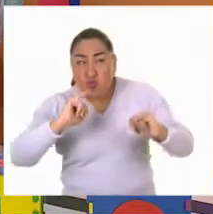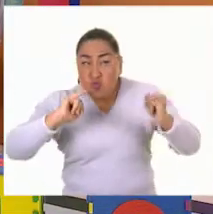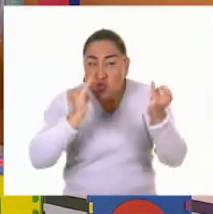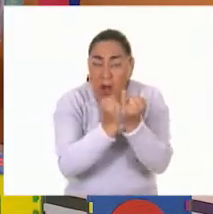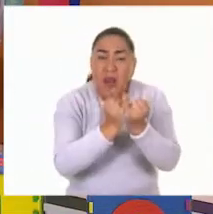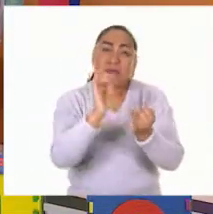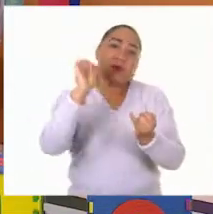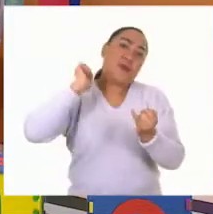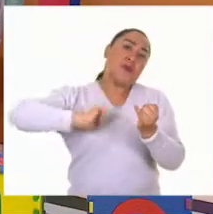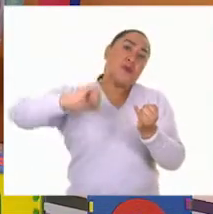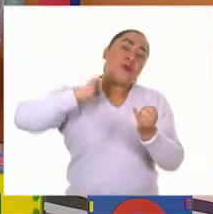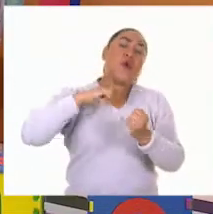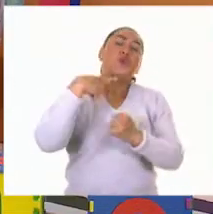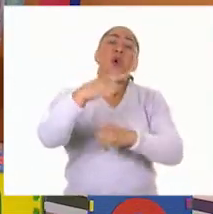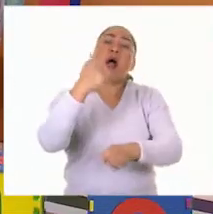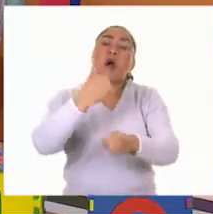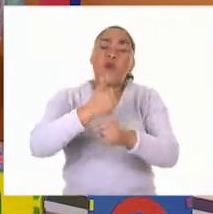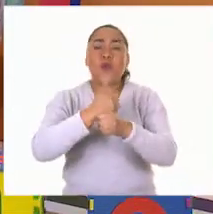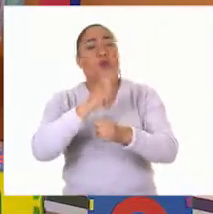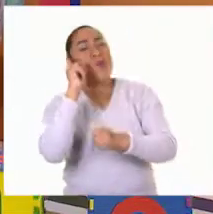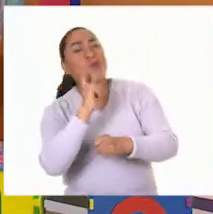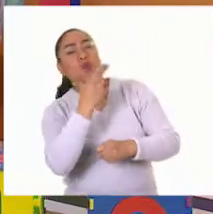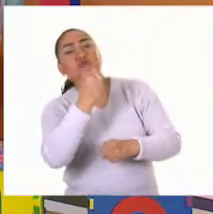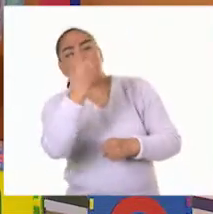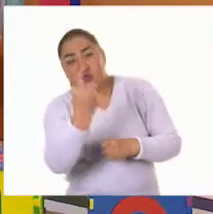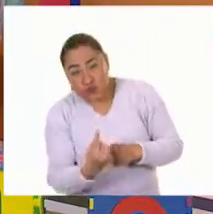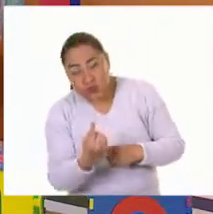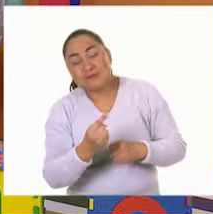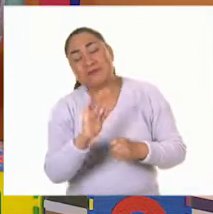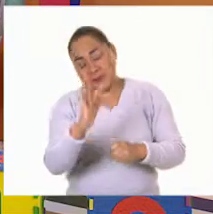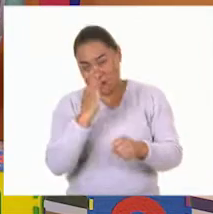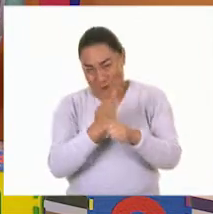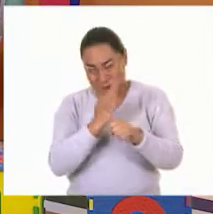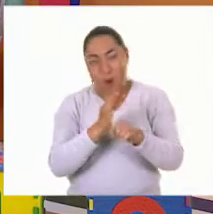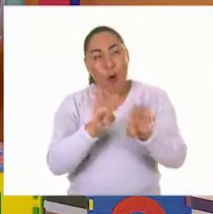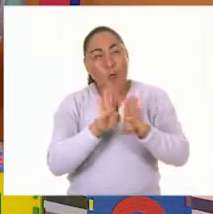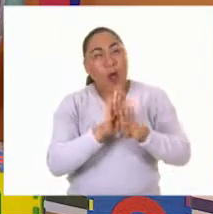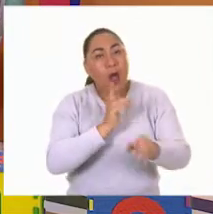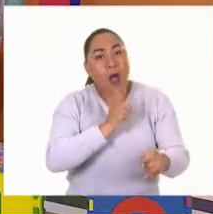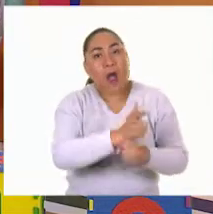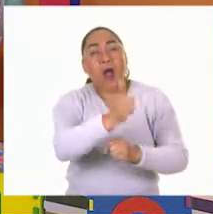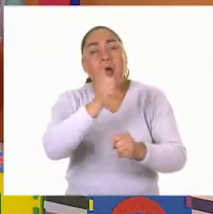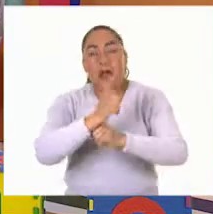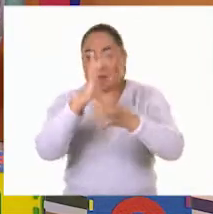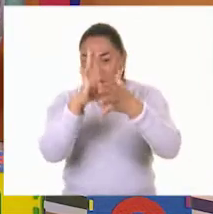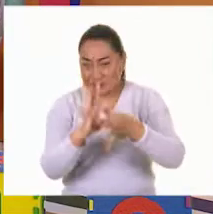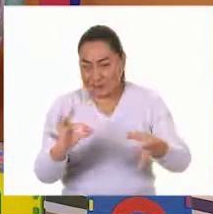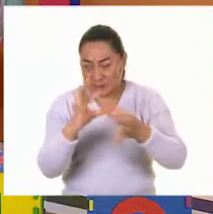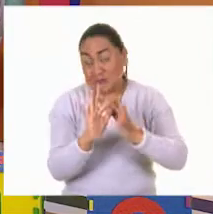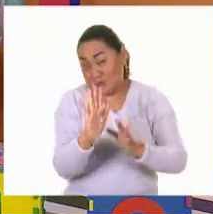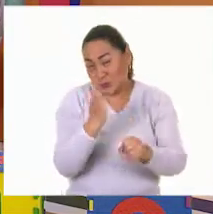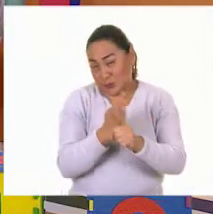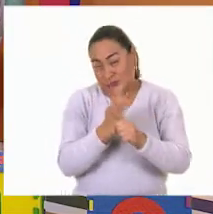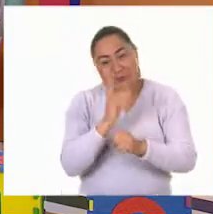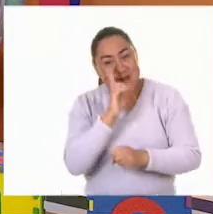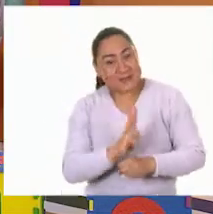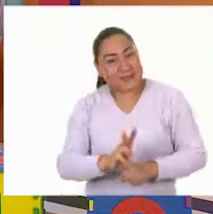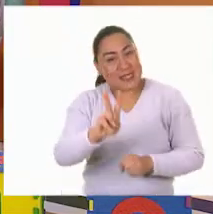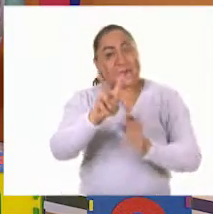abuelitos eran niños? Todo eso lo vamos a descubrir. ¿Y qué les parece si para poder iniciar vemos un video sobre